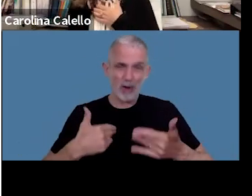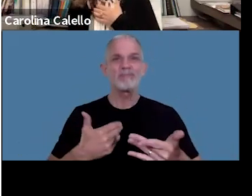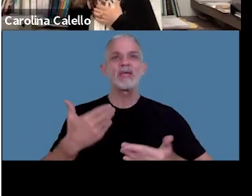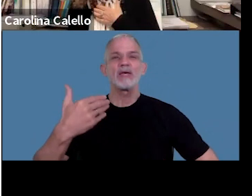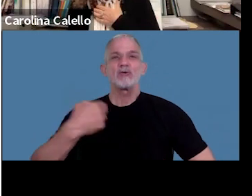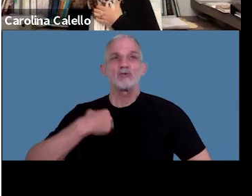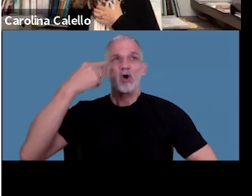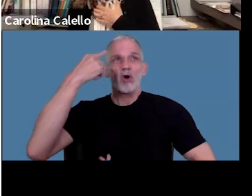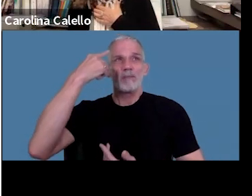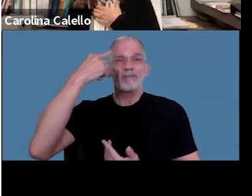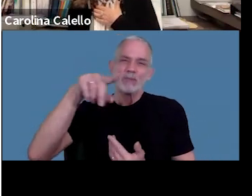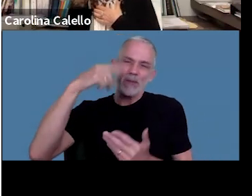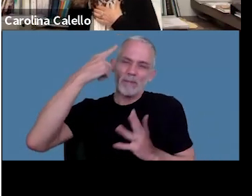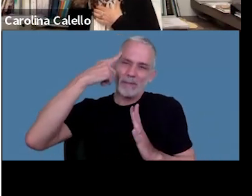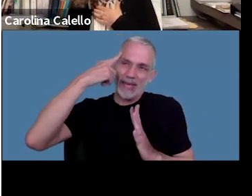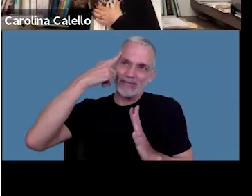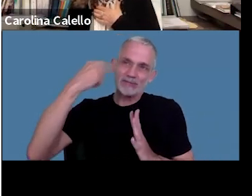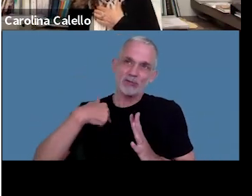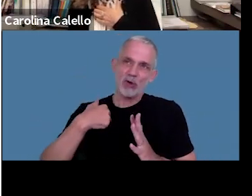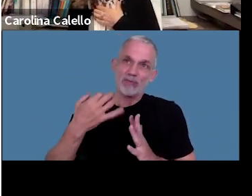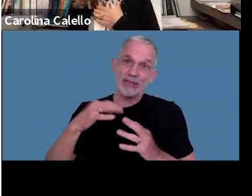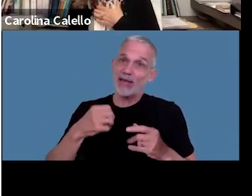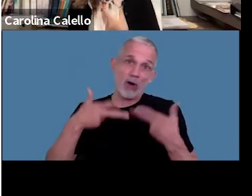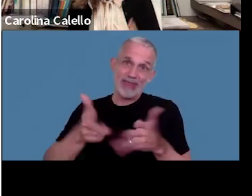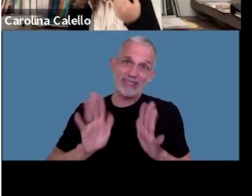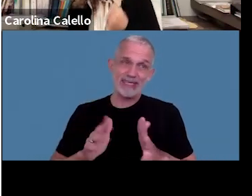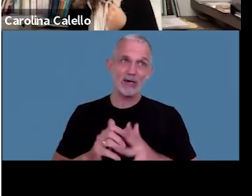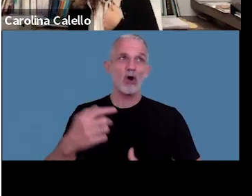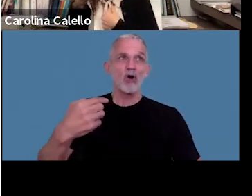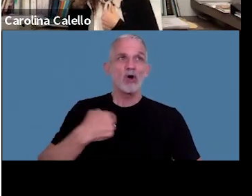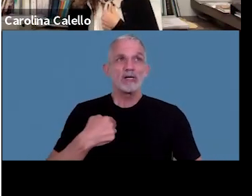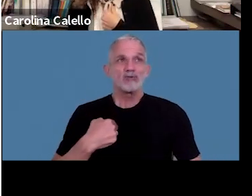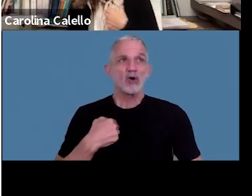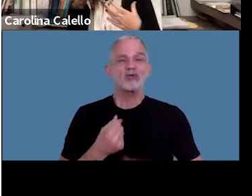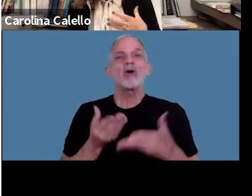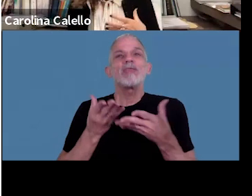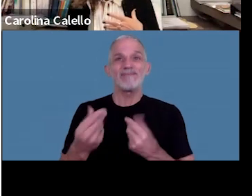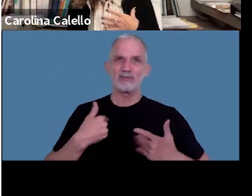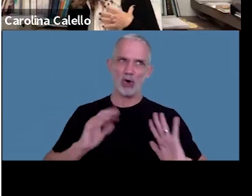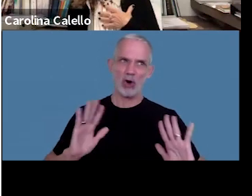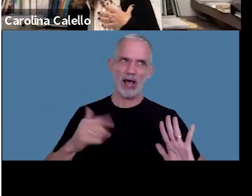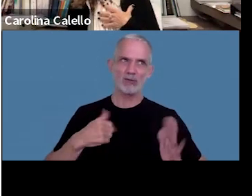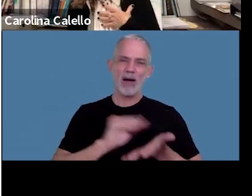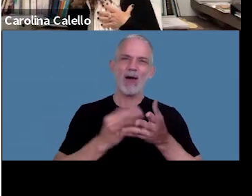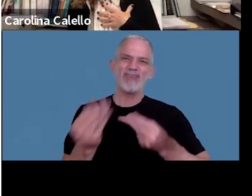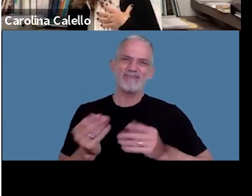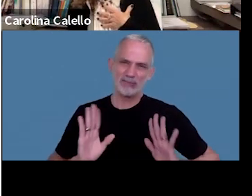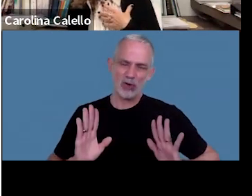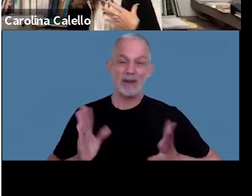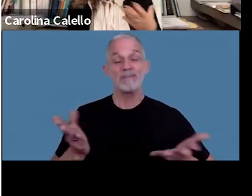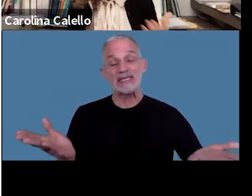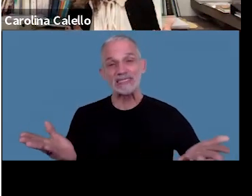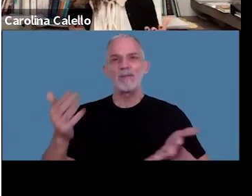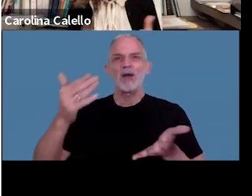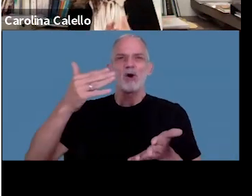piense también esto lo tengo que decir que yo soy defensora pero me parece